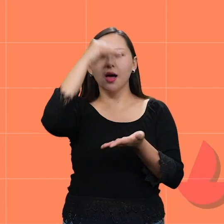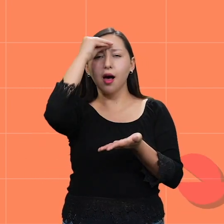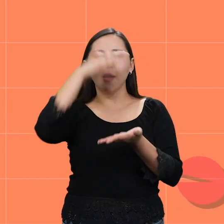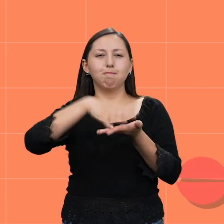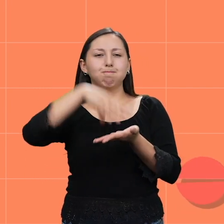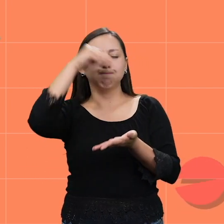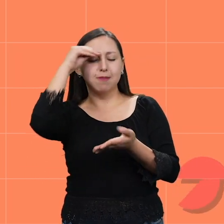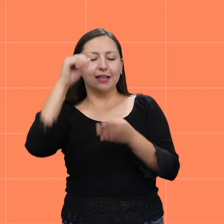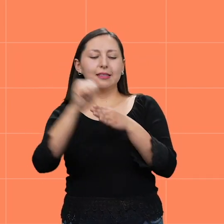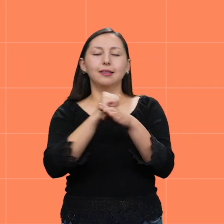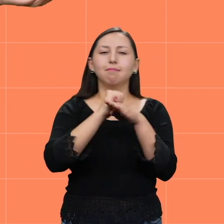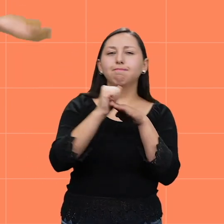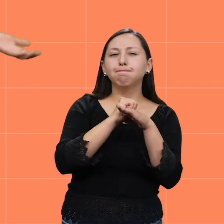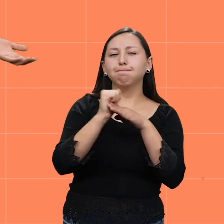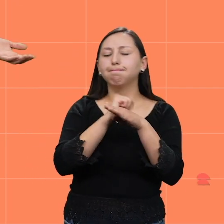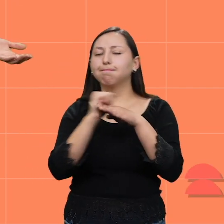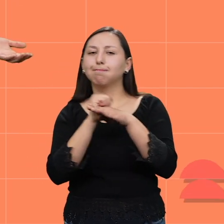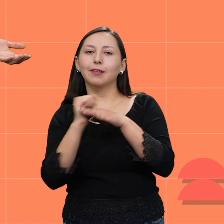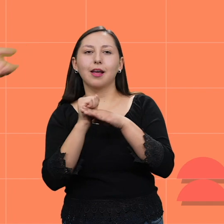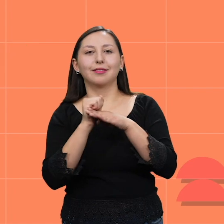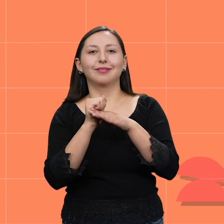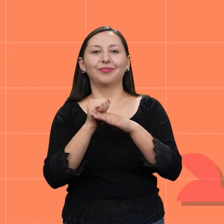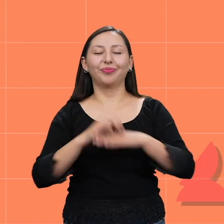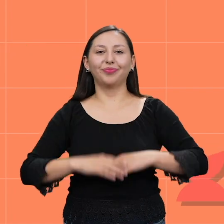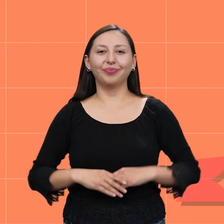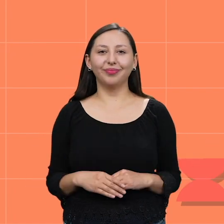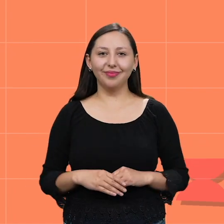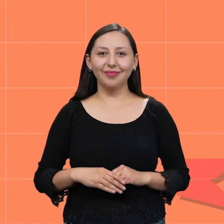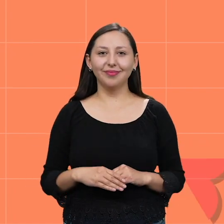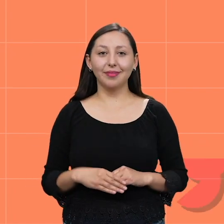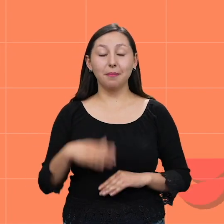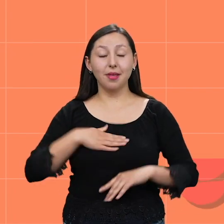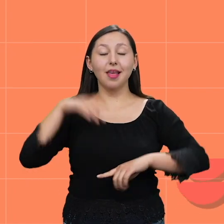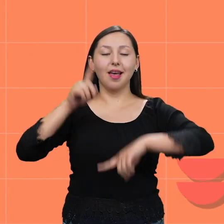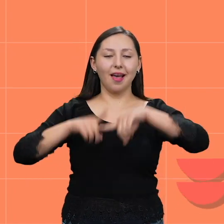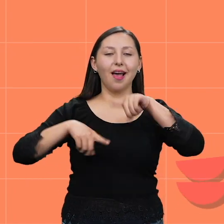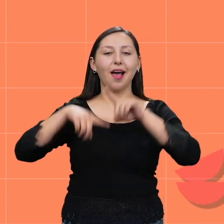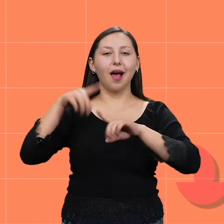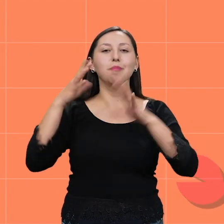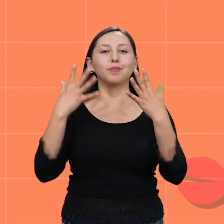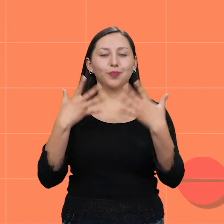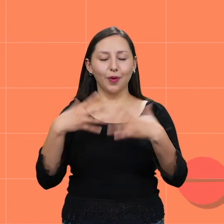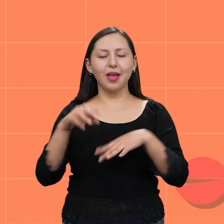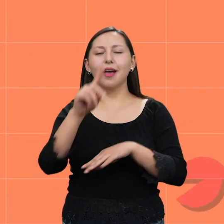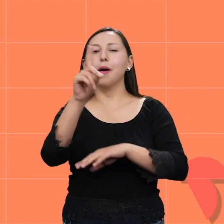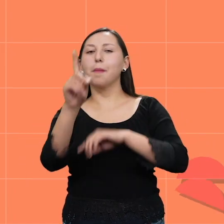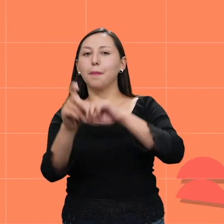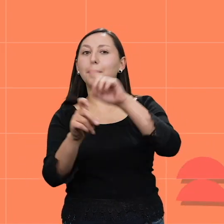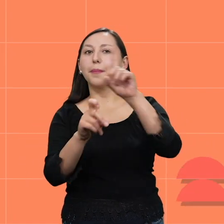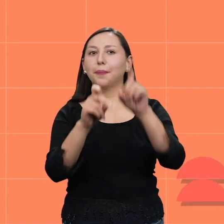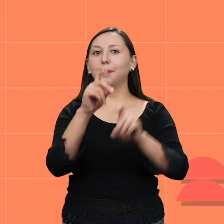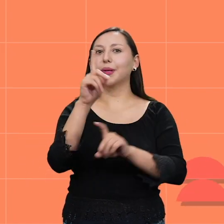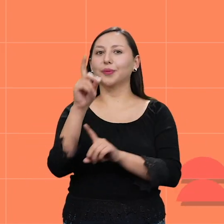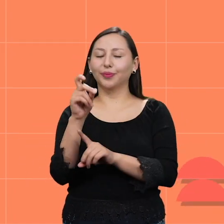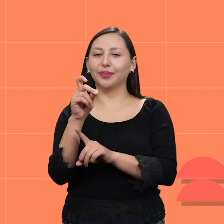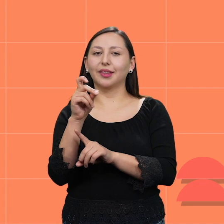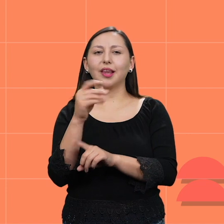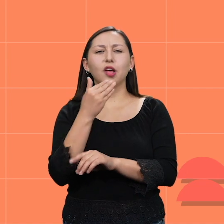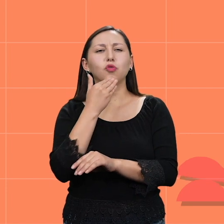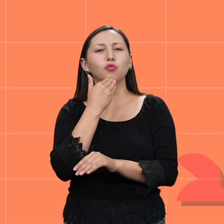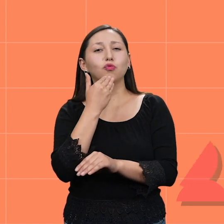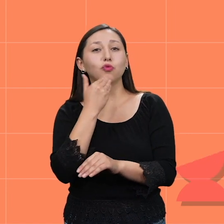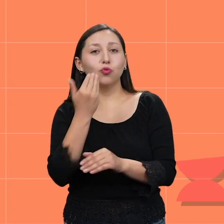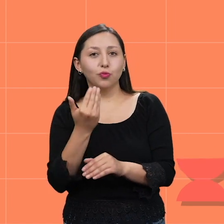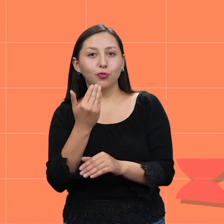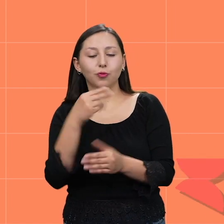ensayar. Nunca dejan de aprender. Frank respondió la pregunta que mi amiga Doménica me hizo. ¿Cómo